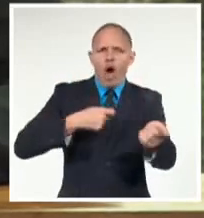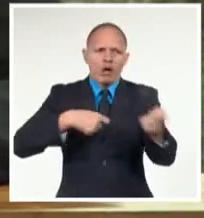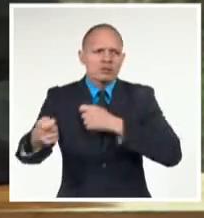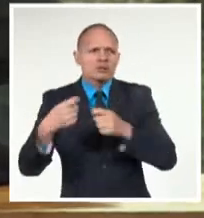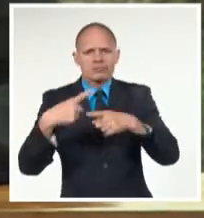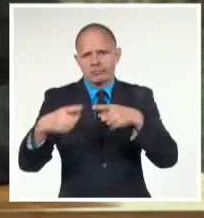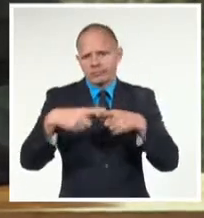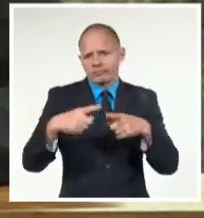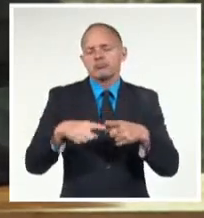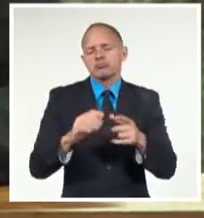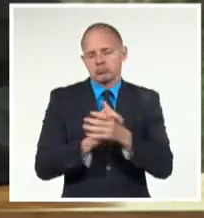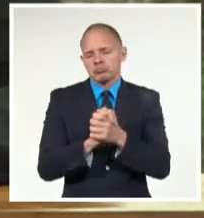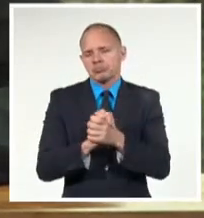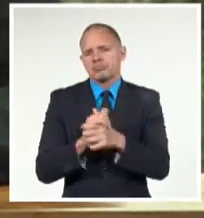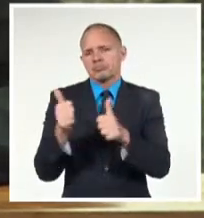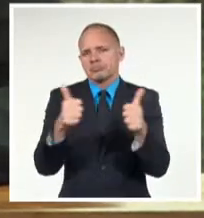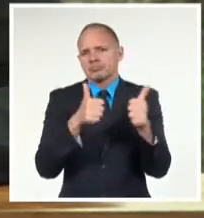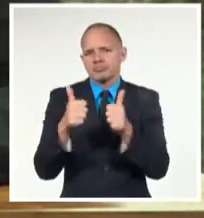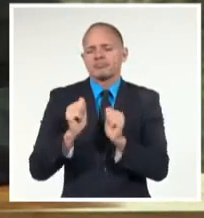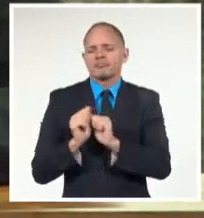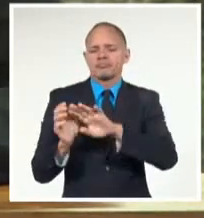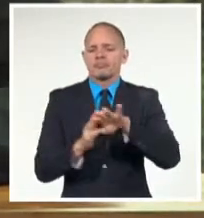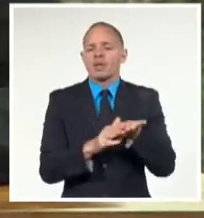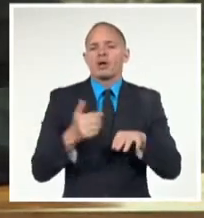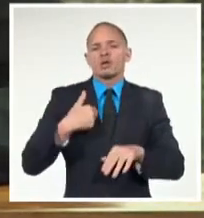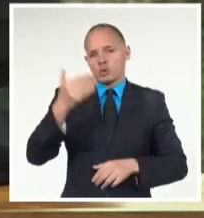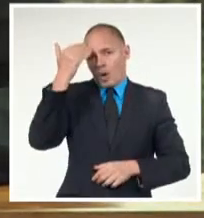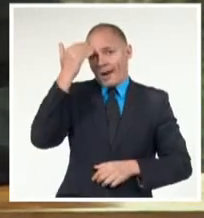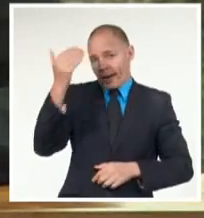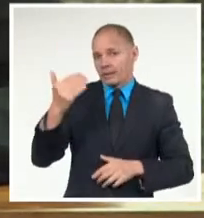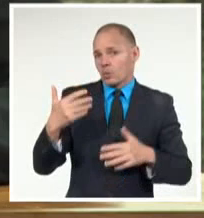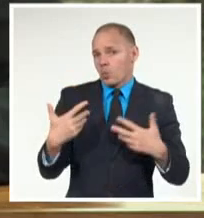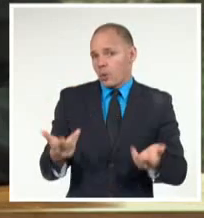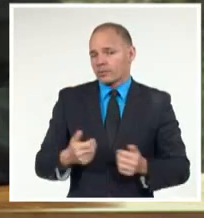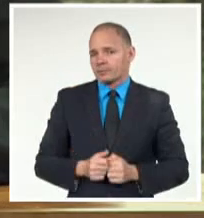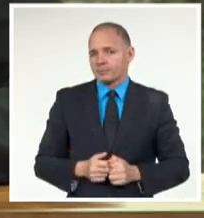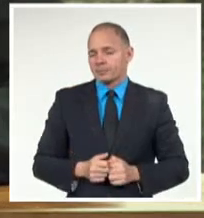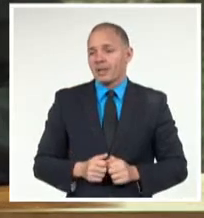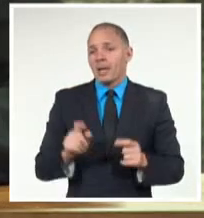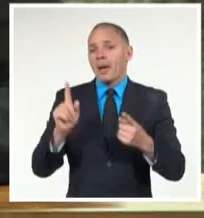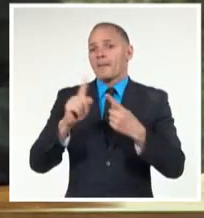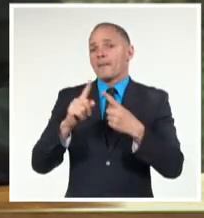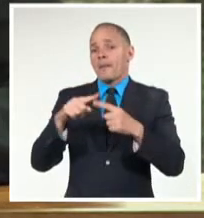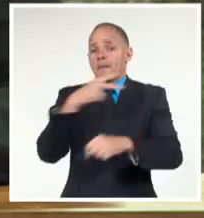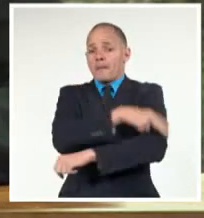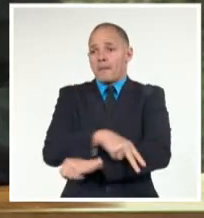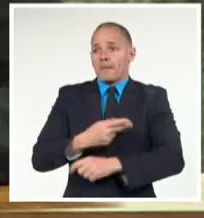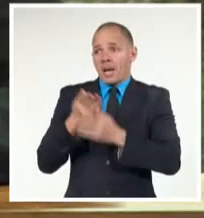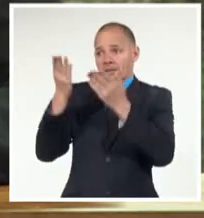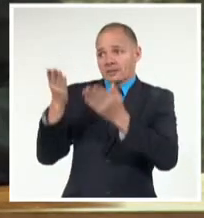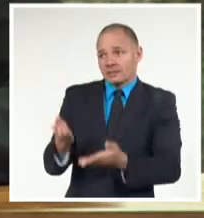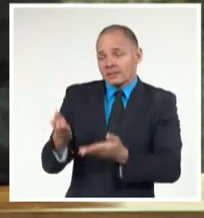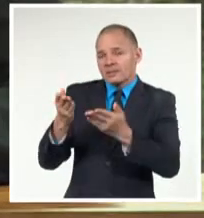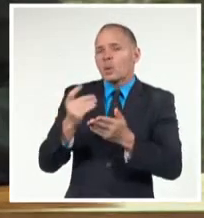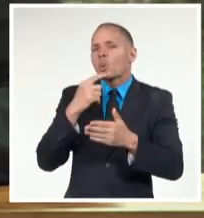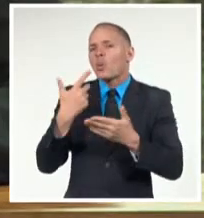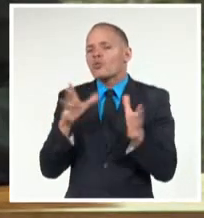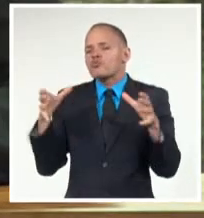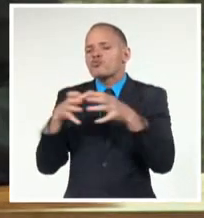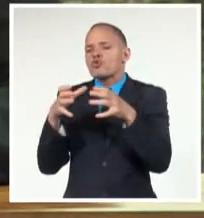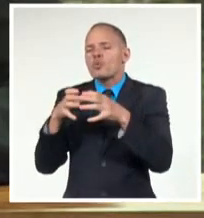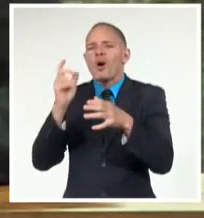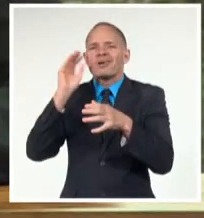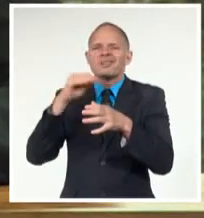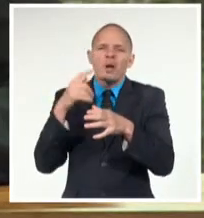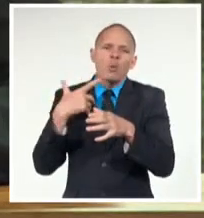Quisiera empezar con un reconocimiento a la encomiable gestión de la República Kirguiza en su condición de presidente de Protem por la Unión